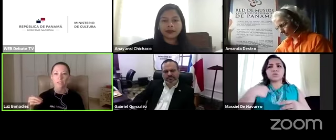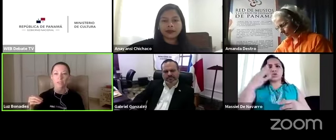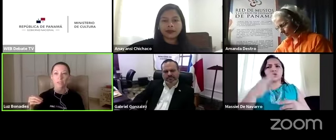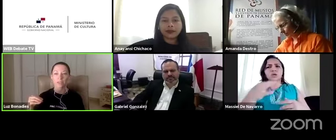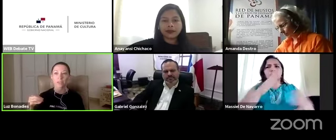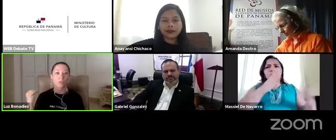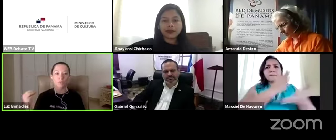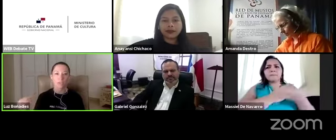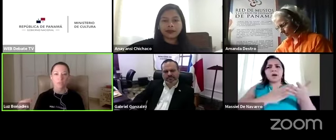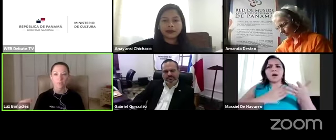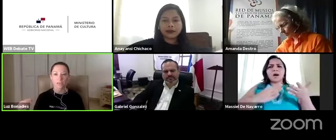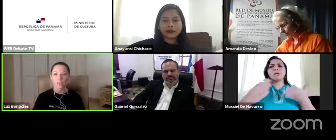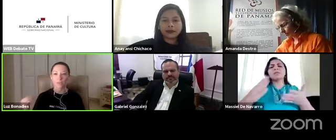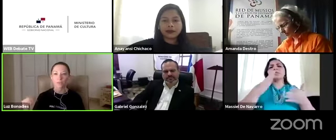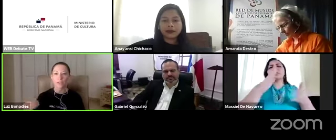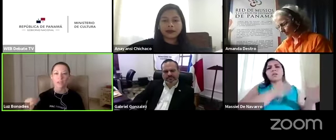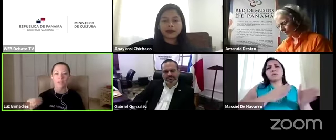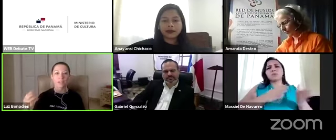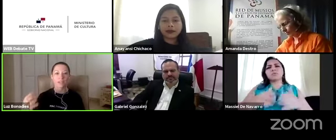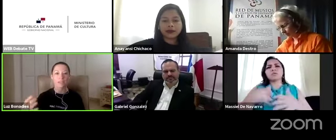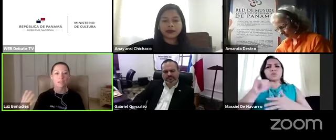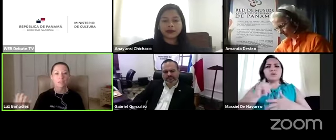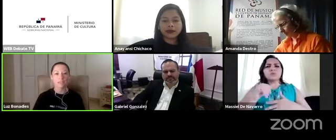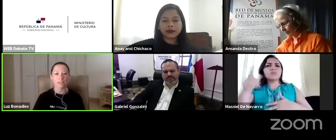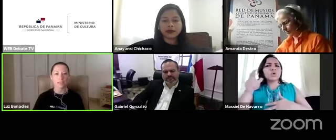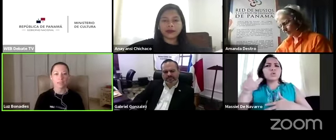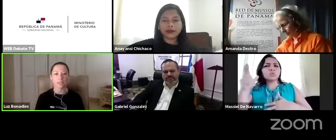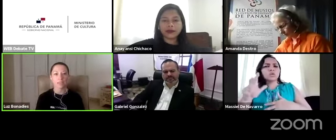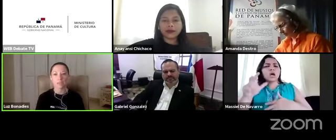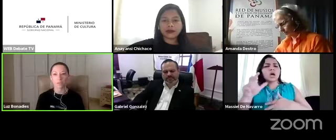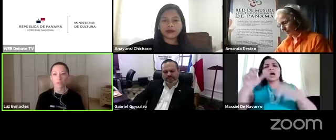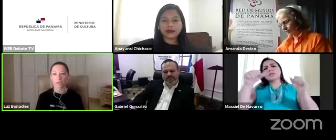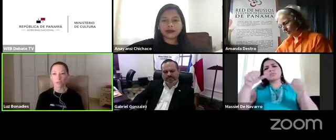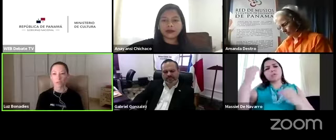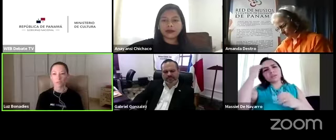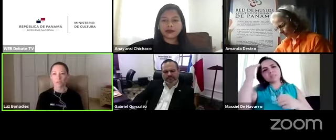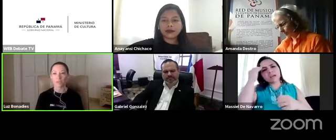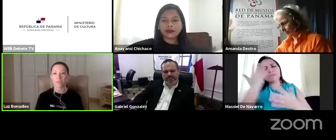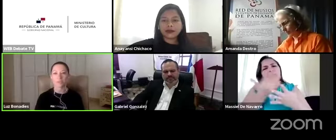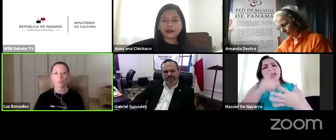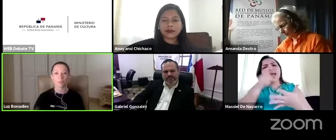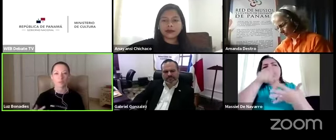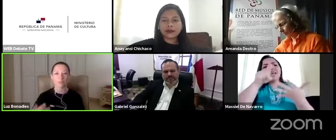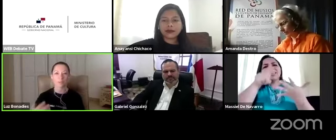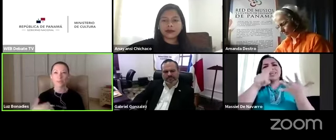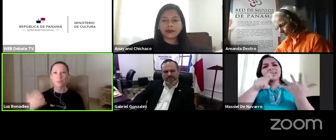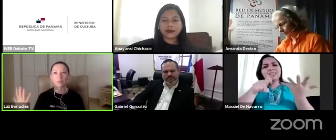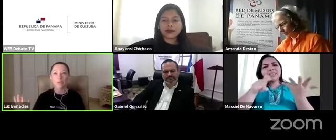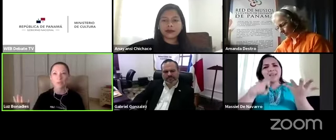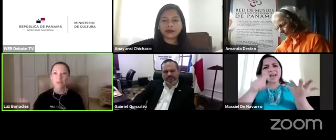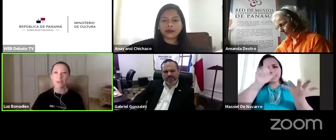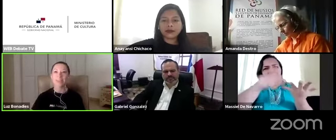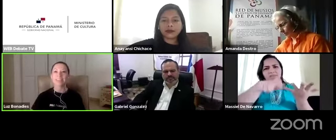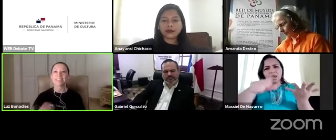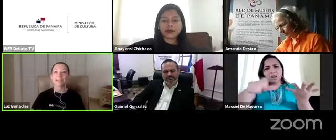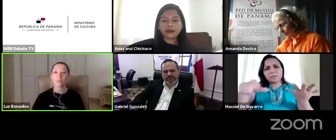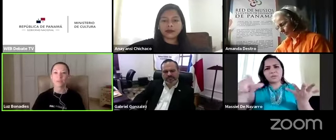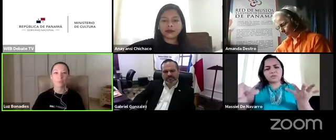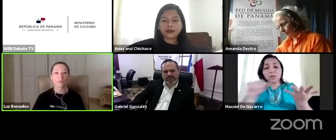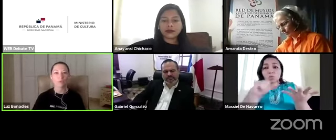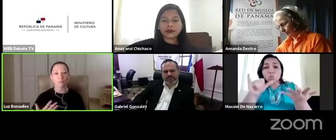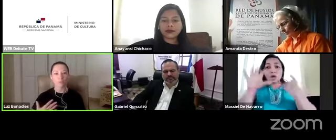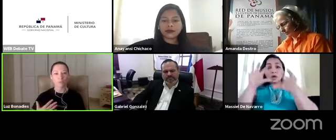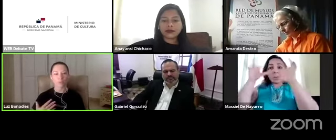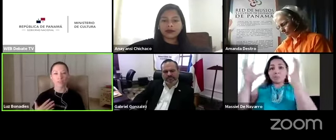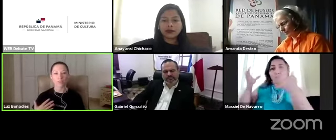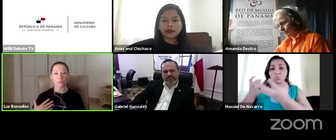precisamente escuchar escuchar y entender las necesidades que tiene la gente porque creo que muchas veces los museos en todo el mundo llegamos a